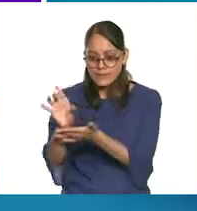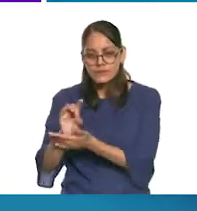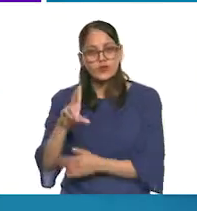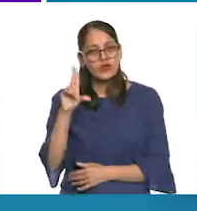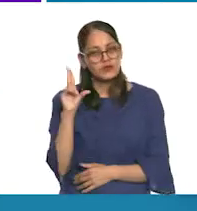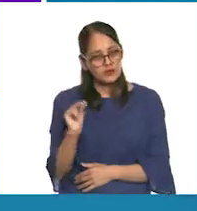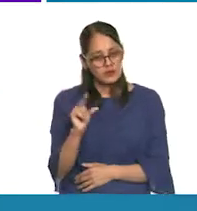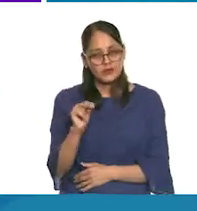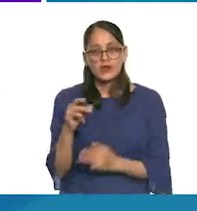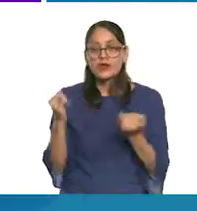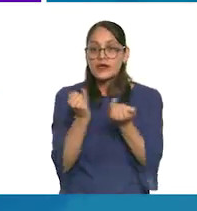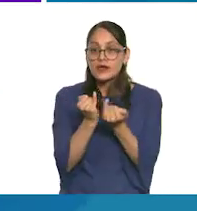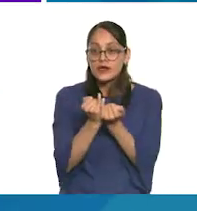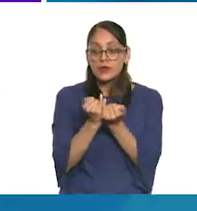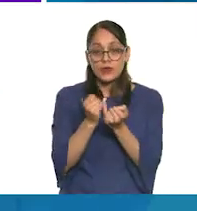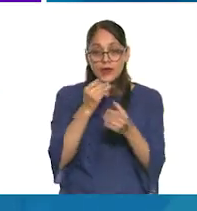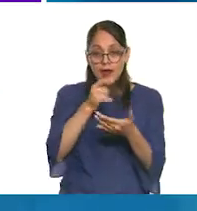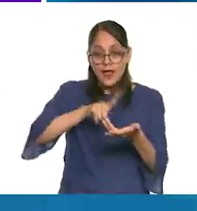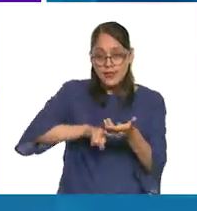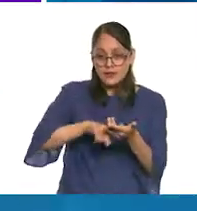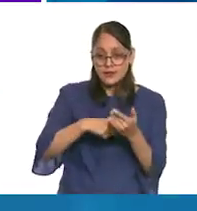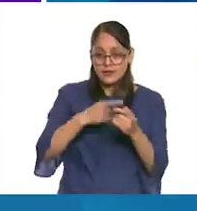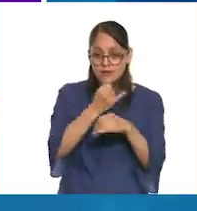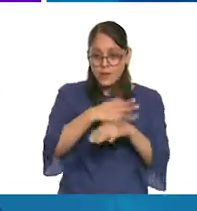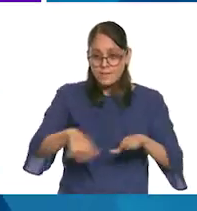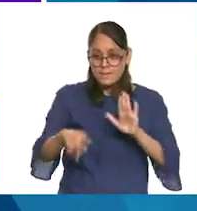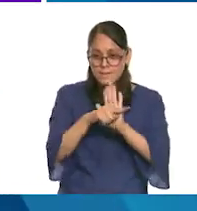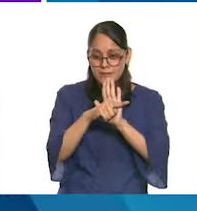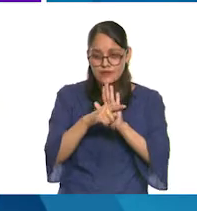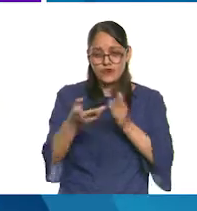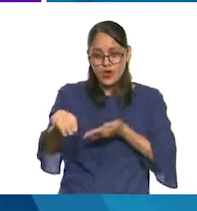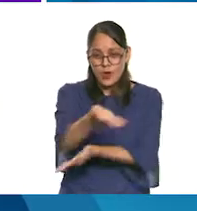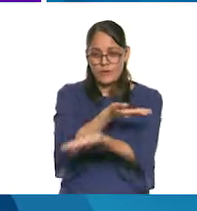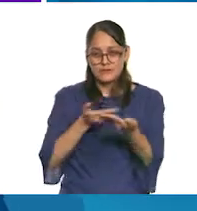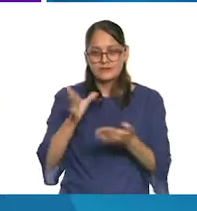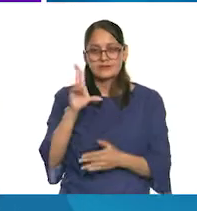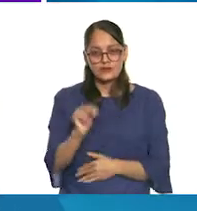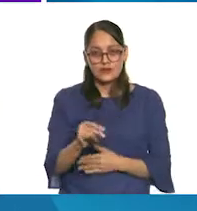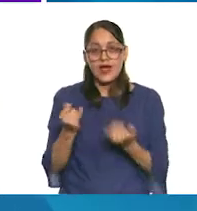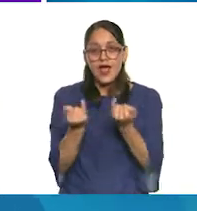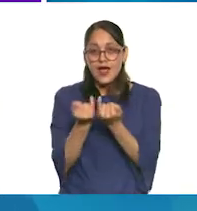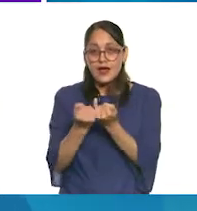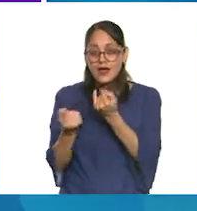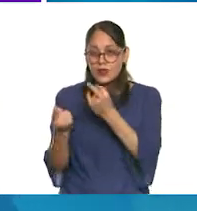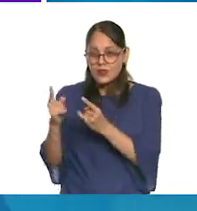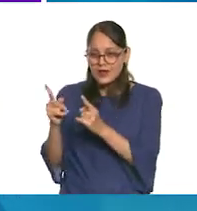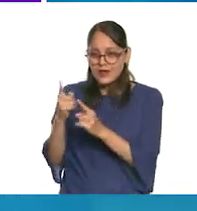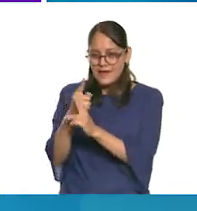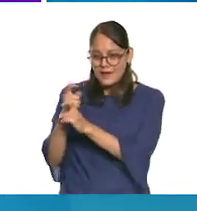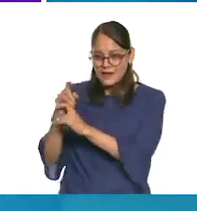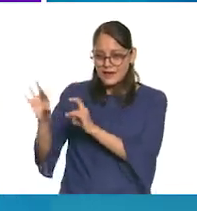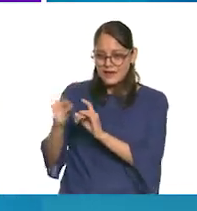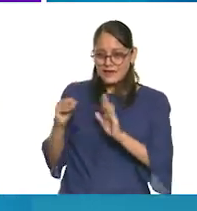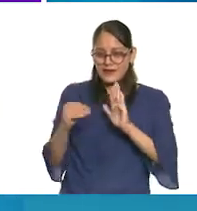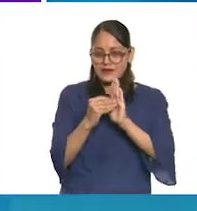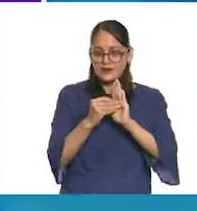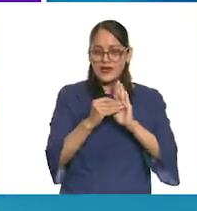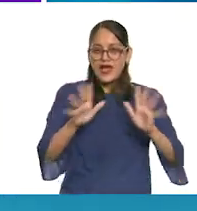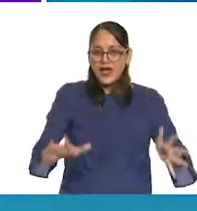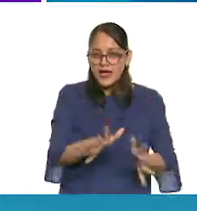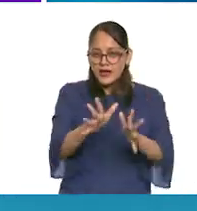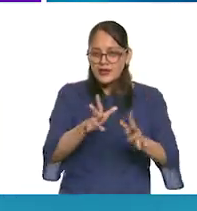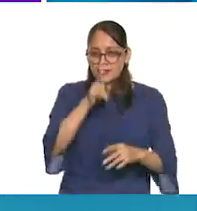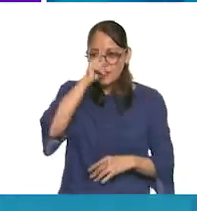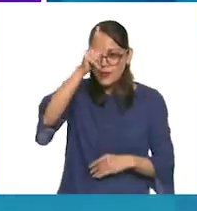si la información que contienen es negativa. Muchas de esas cadenas son utilizadas para incitar a la violencia o para